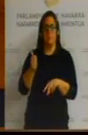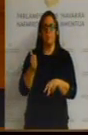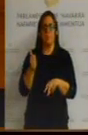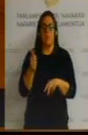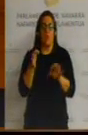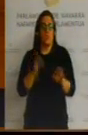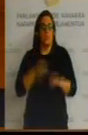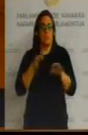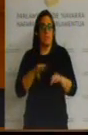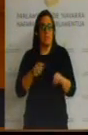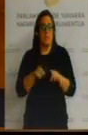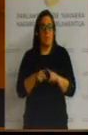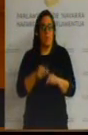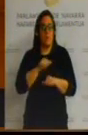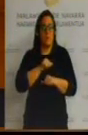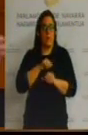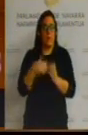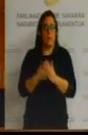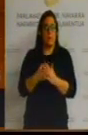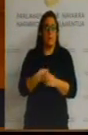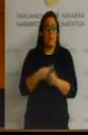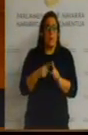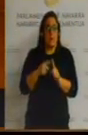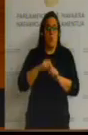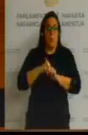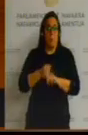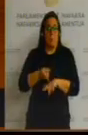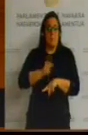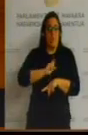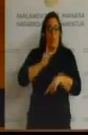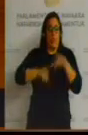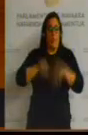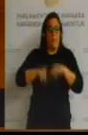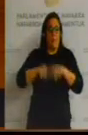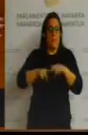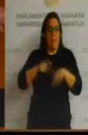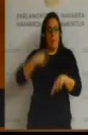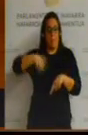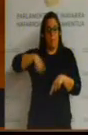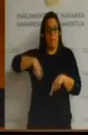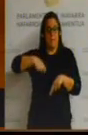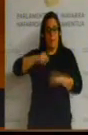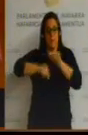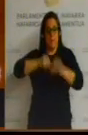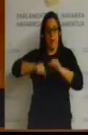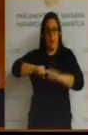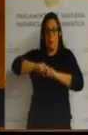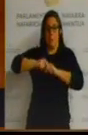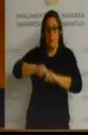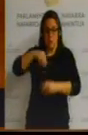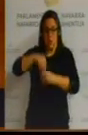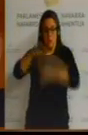siempre la espada de Damocles en función de la fuerza que tenga el presidente de la Liga en cada momento dentro de la propia Asamblea,